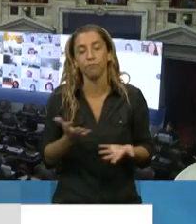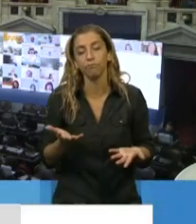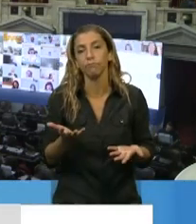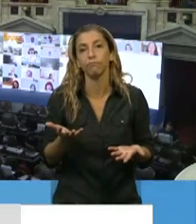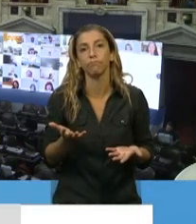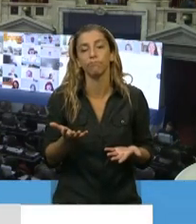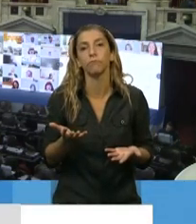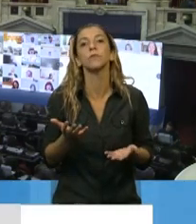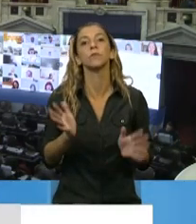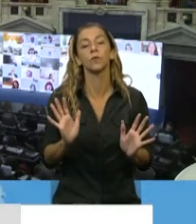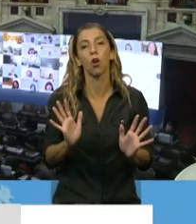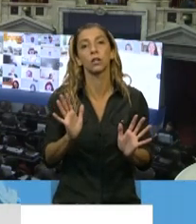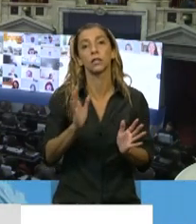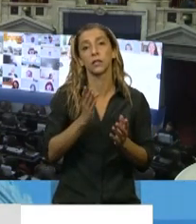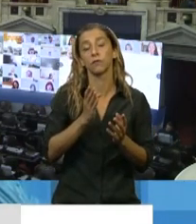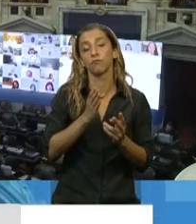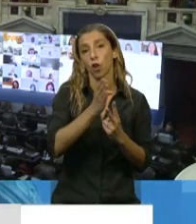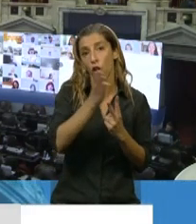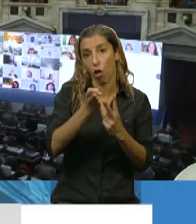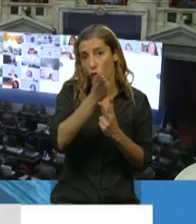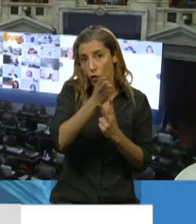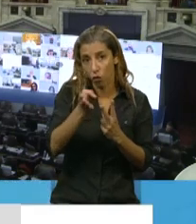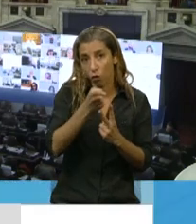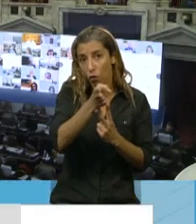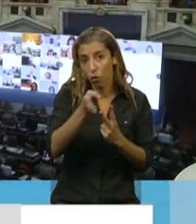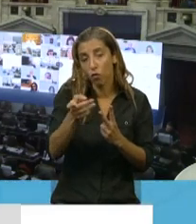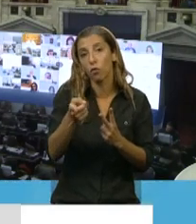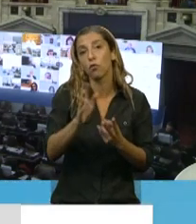uno. En este caso se está planteando